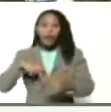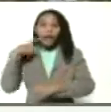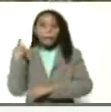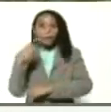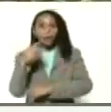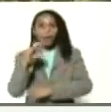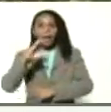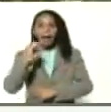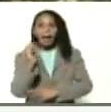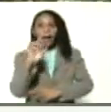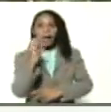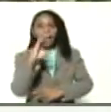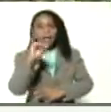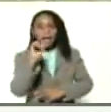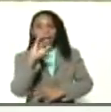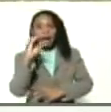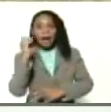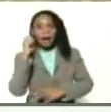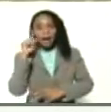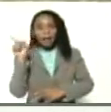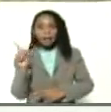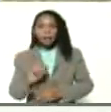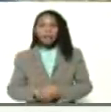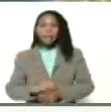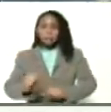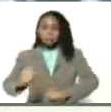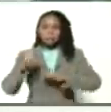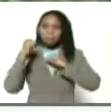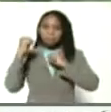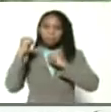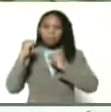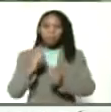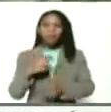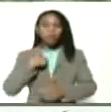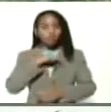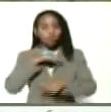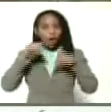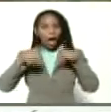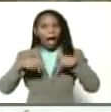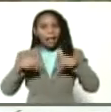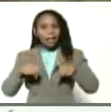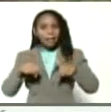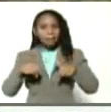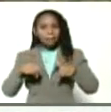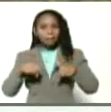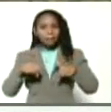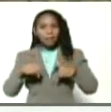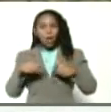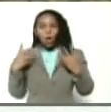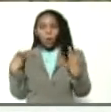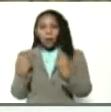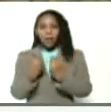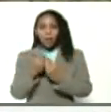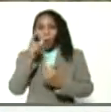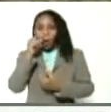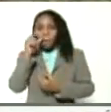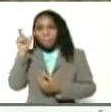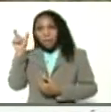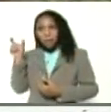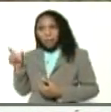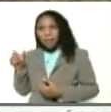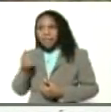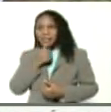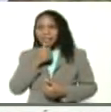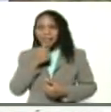Carayaca, combativa parroquia Carayaca, invicta. Aquí estamos con el compañero Carlos Cruzco, quien